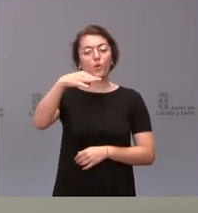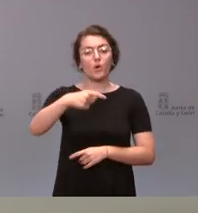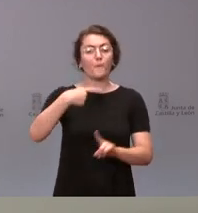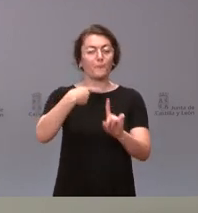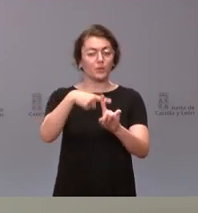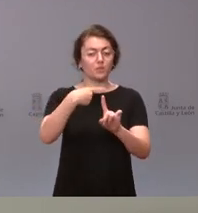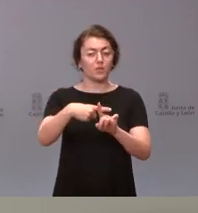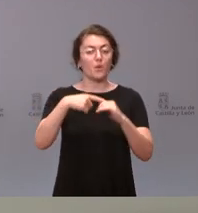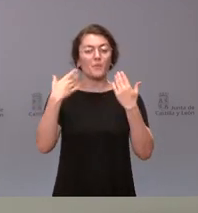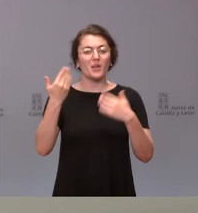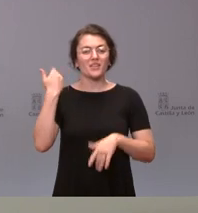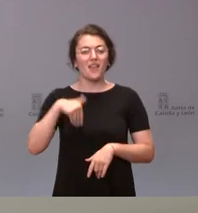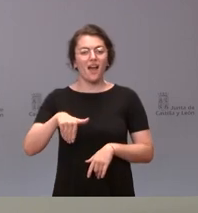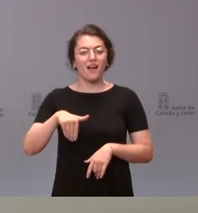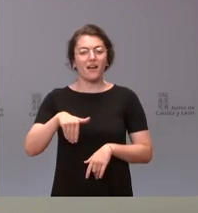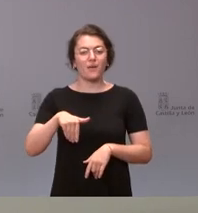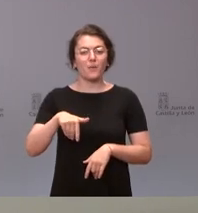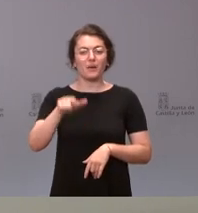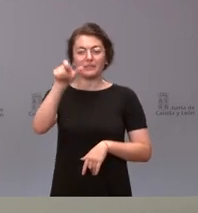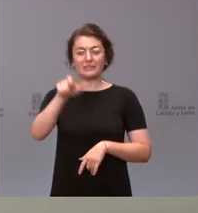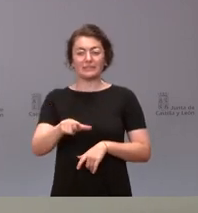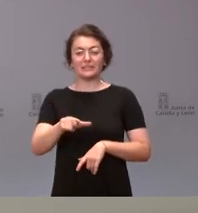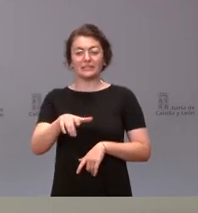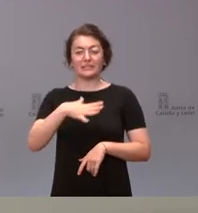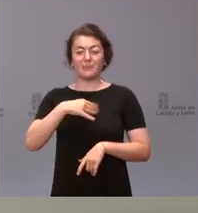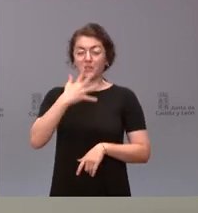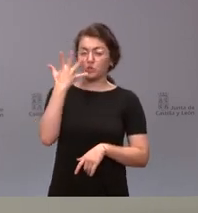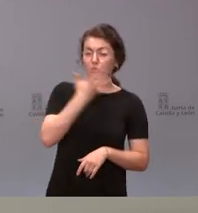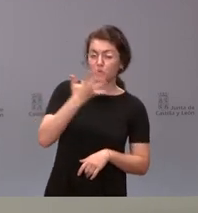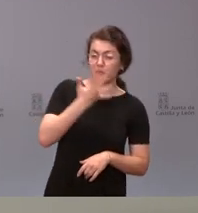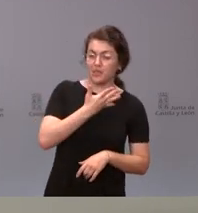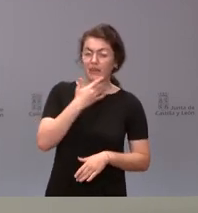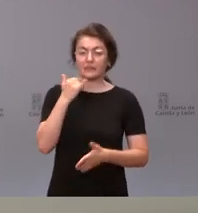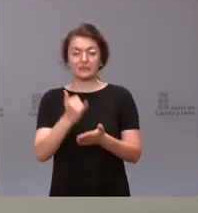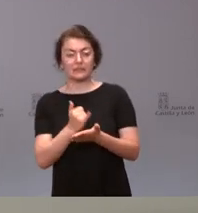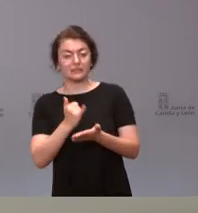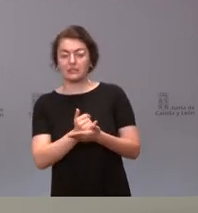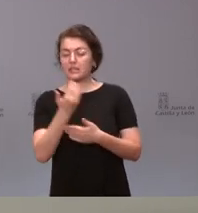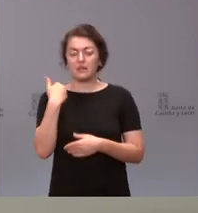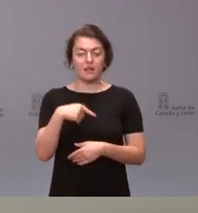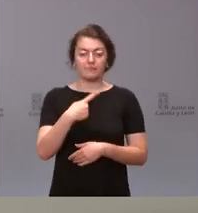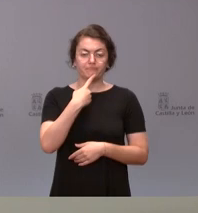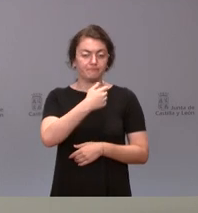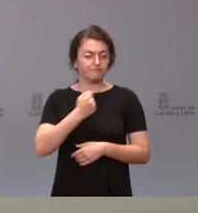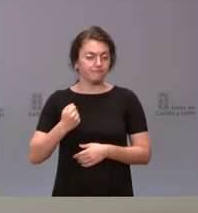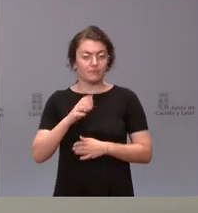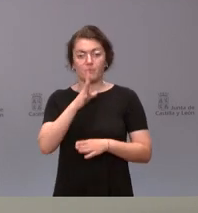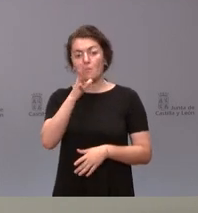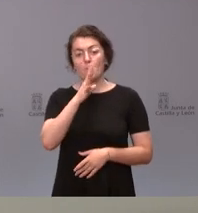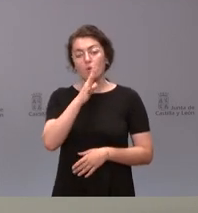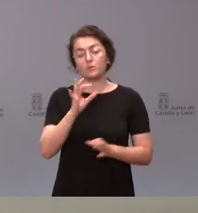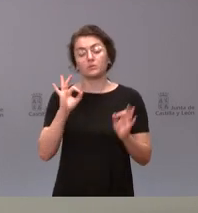partir de este momento los que pudieran ser simplemente sospechas y que se enviaran a su identificación, porque, lógicamente,